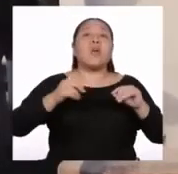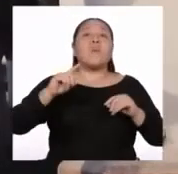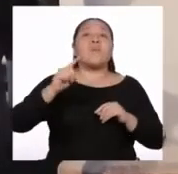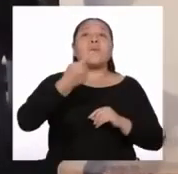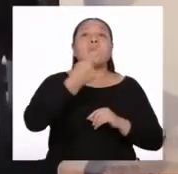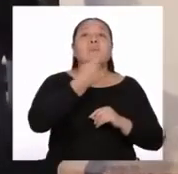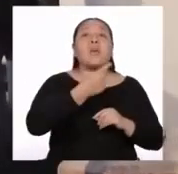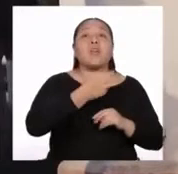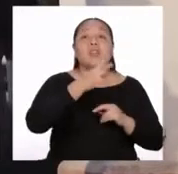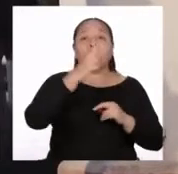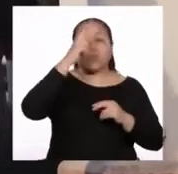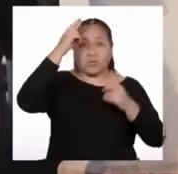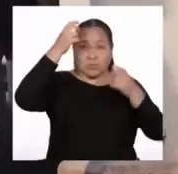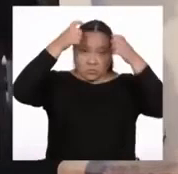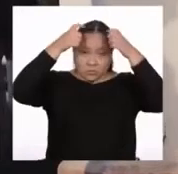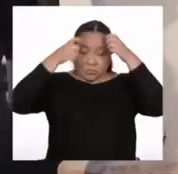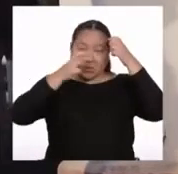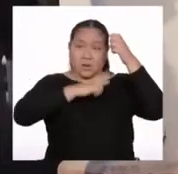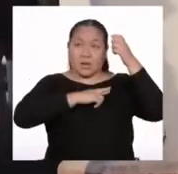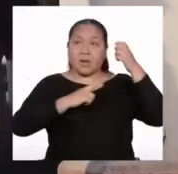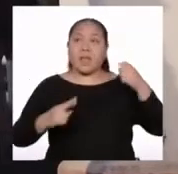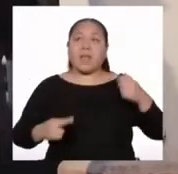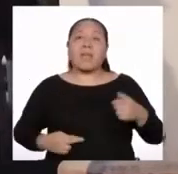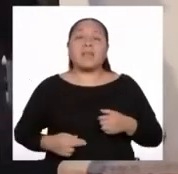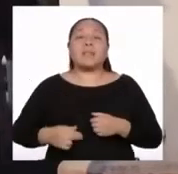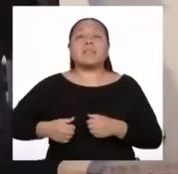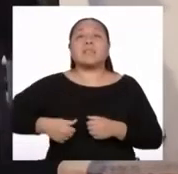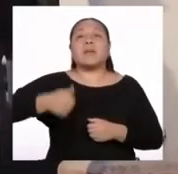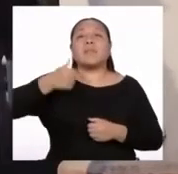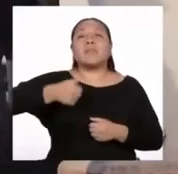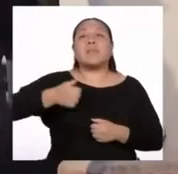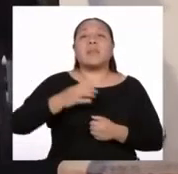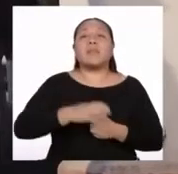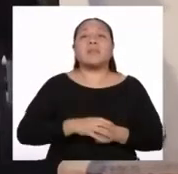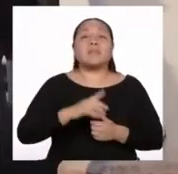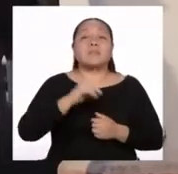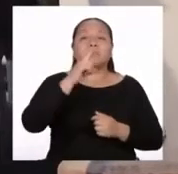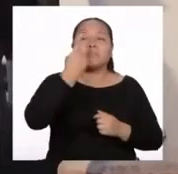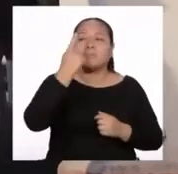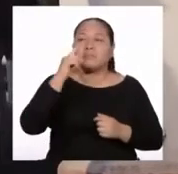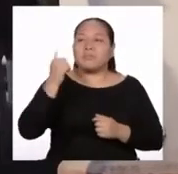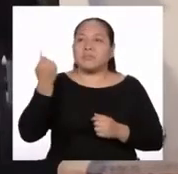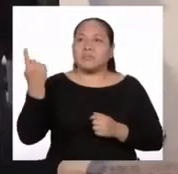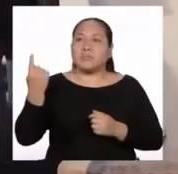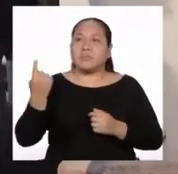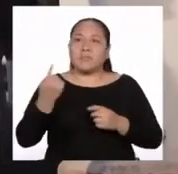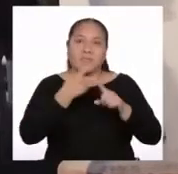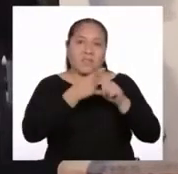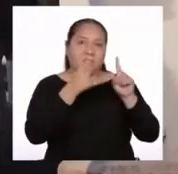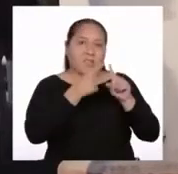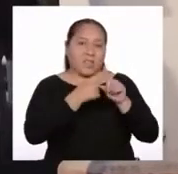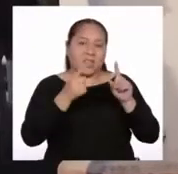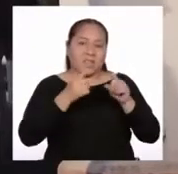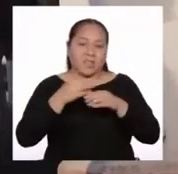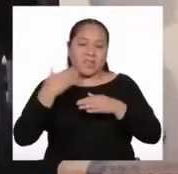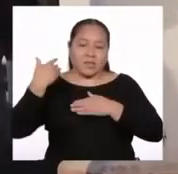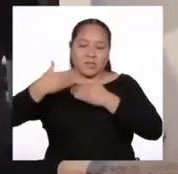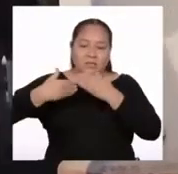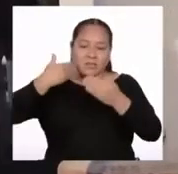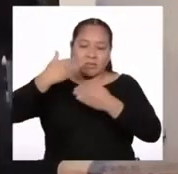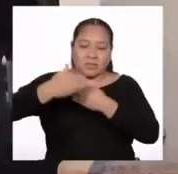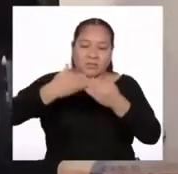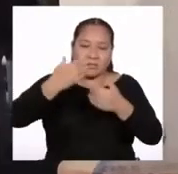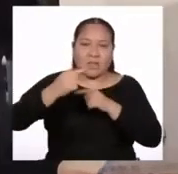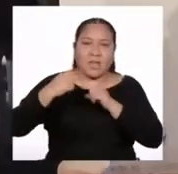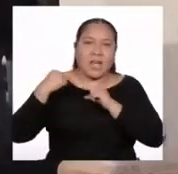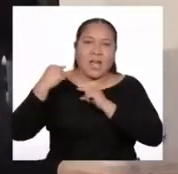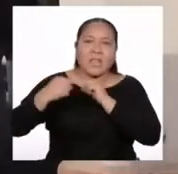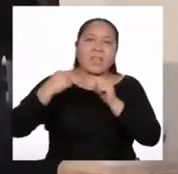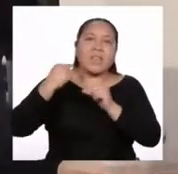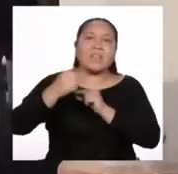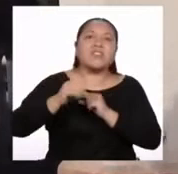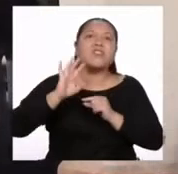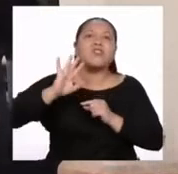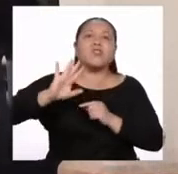señores y capitanes nuestros abuelos y principales y vida de indios y de sus generaciones y descendentes.